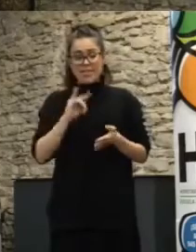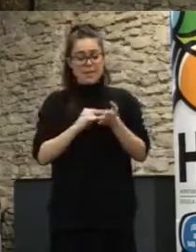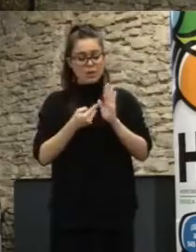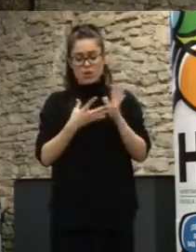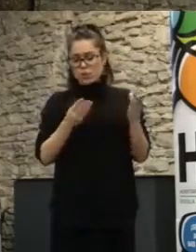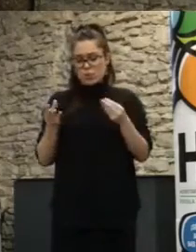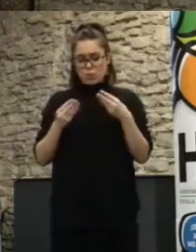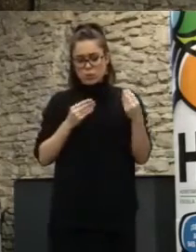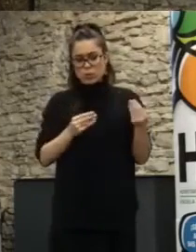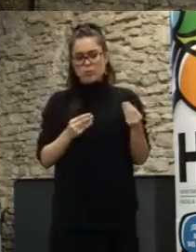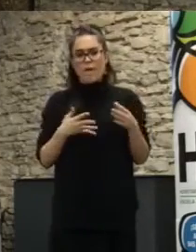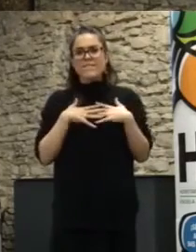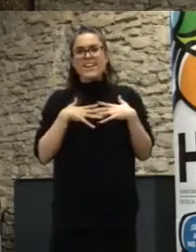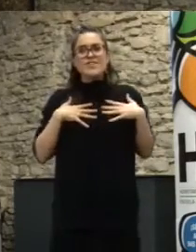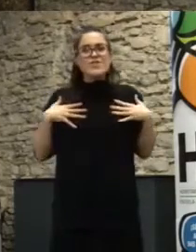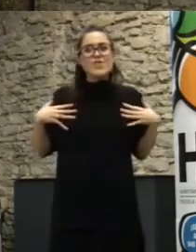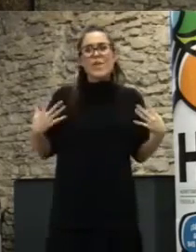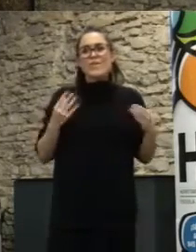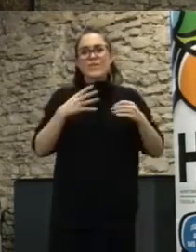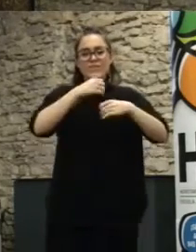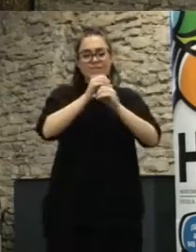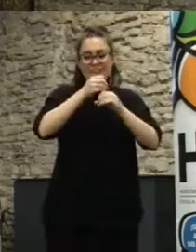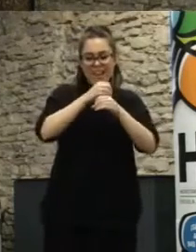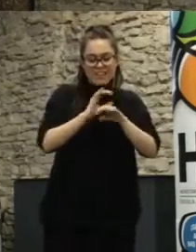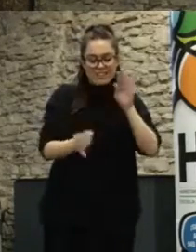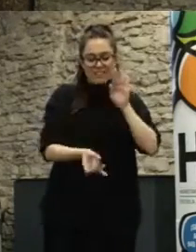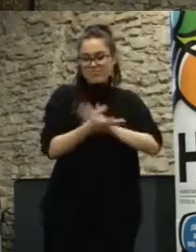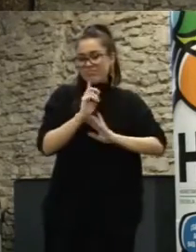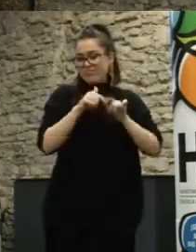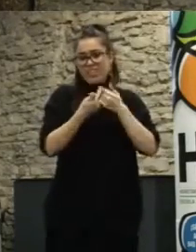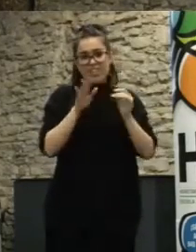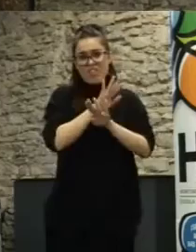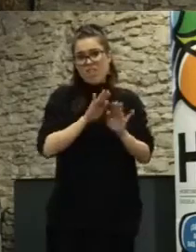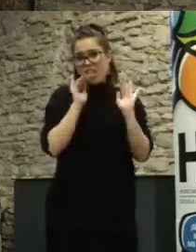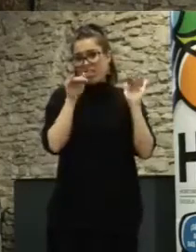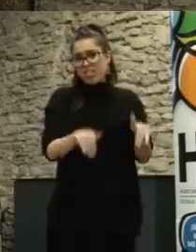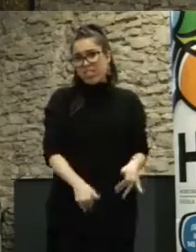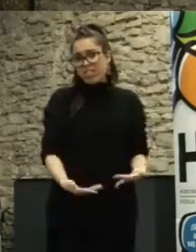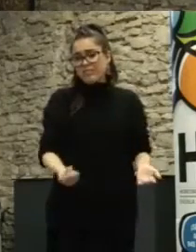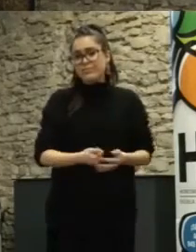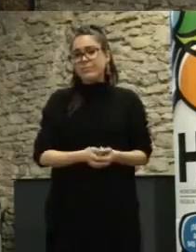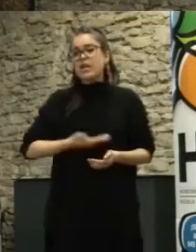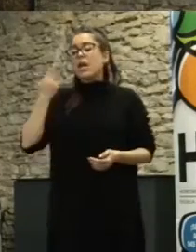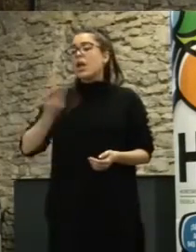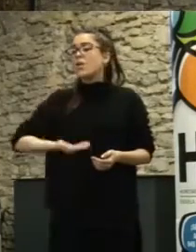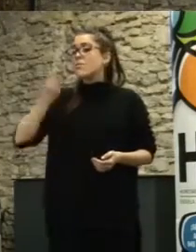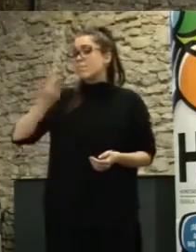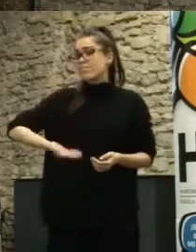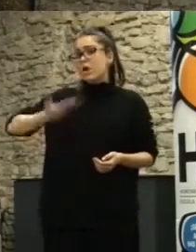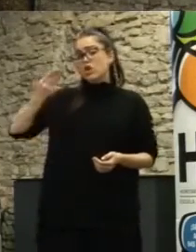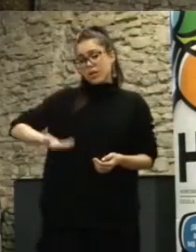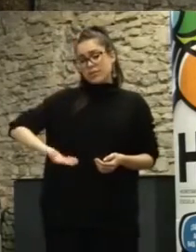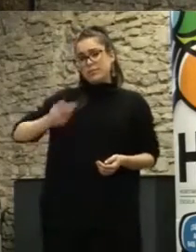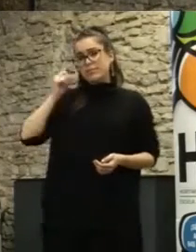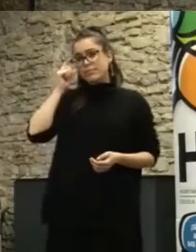surgen con mucha ilusión desde los laboratorios ciudadanos y que no llegan a ningún sitio entonces yo creo que es fundamental que haya una